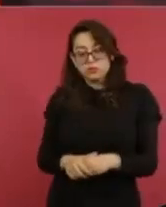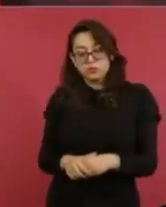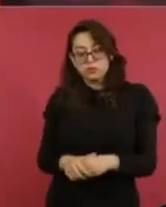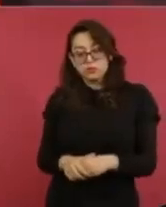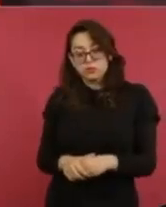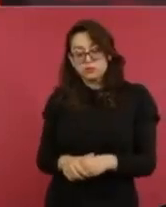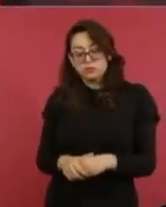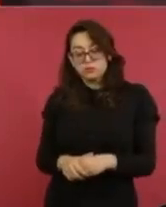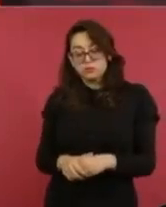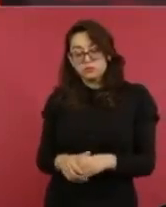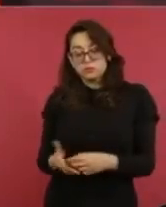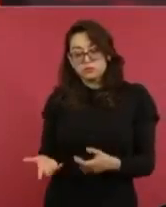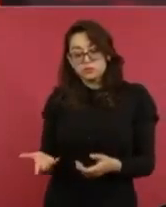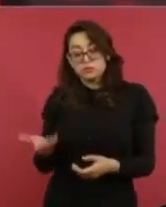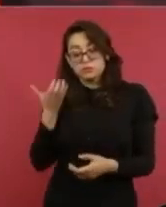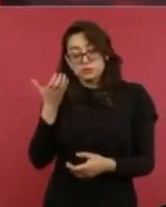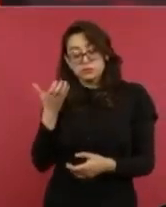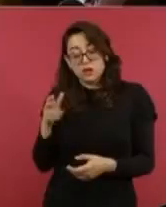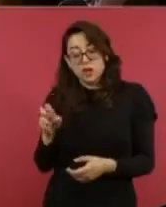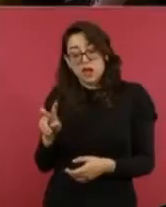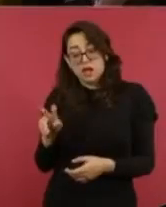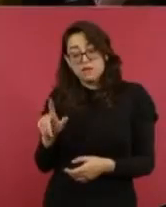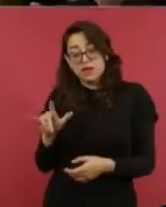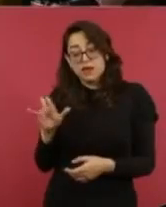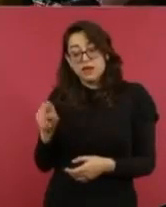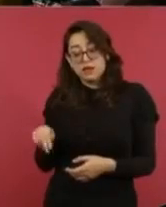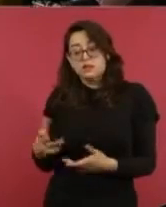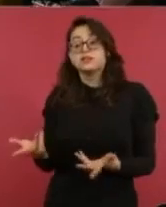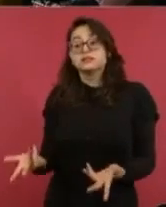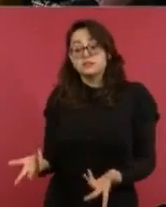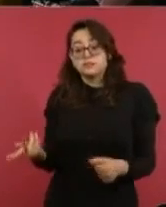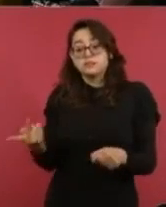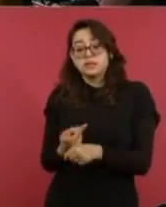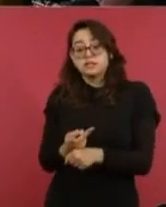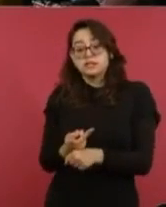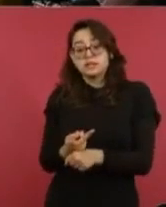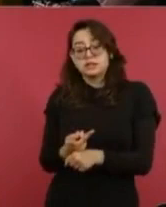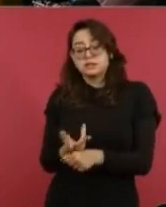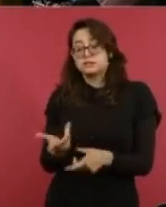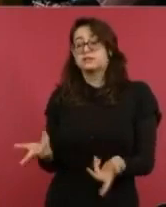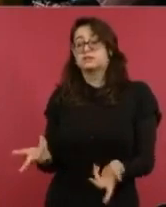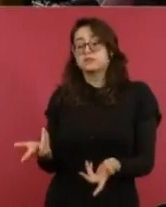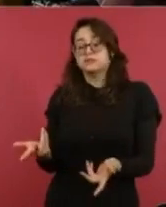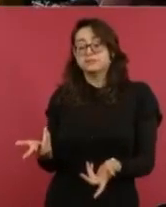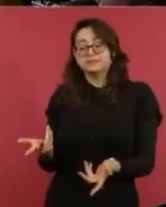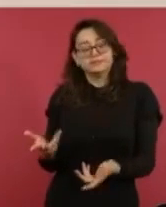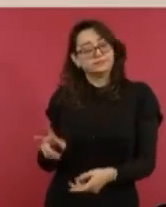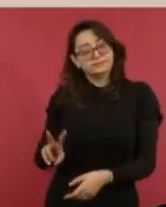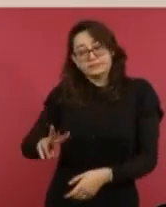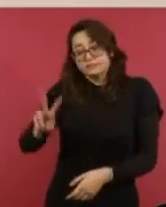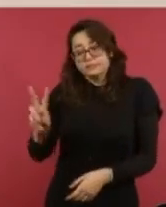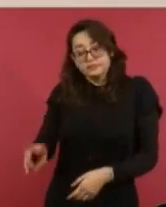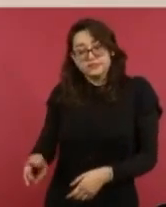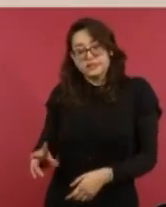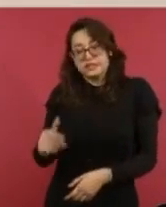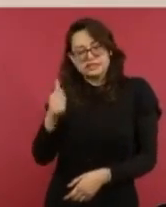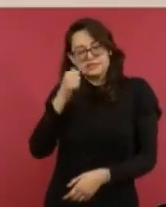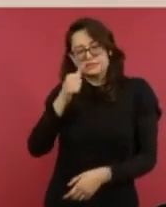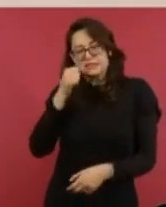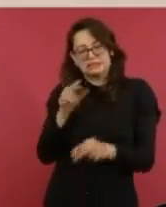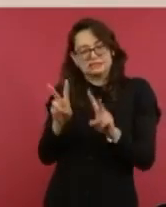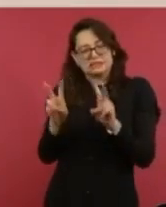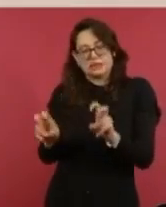Evelyn, la situación que más nos duele a todos los fallecidos,